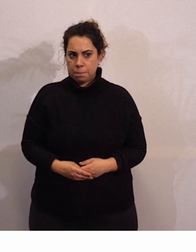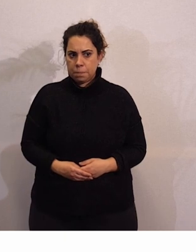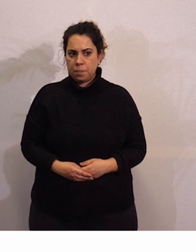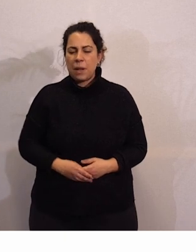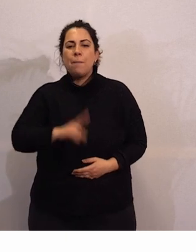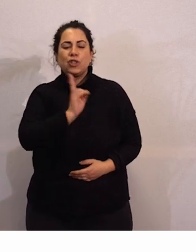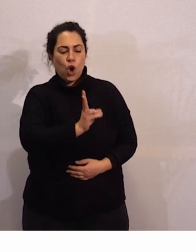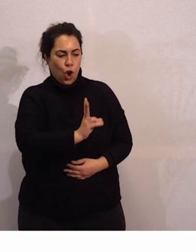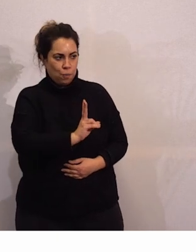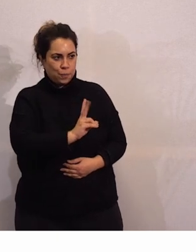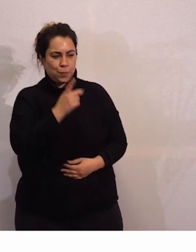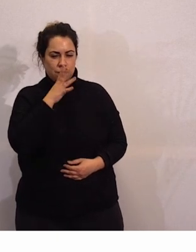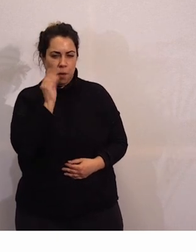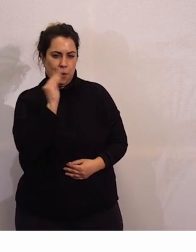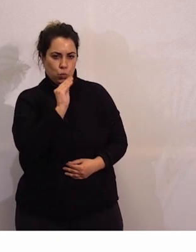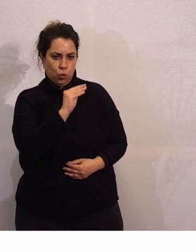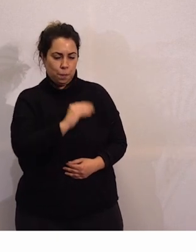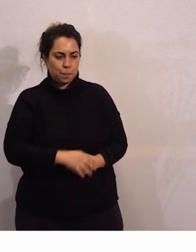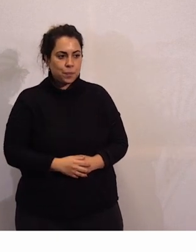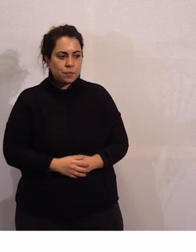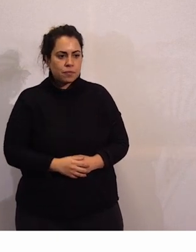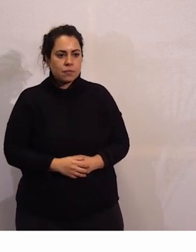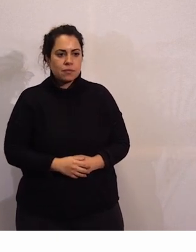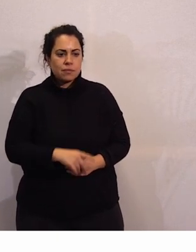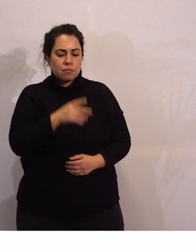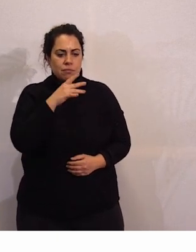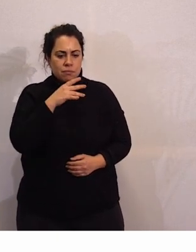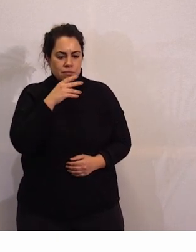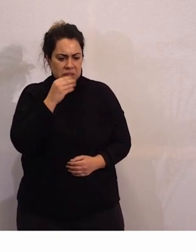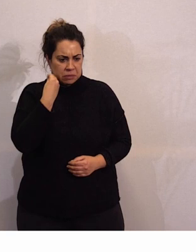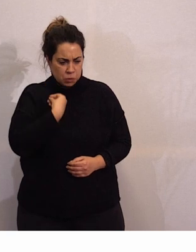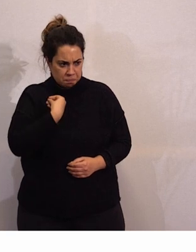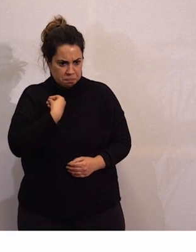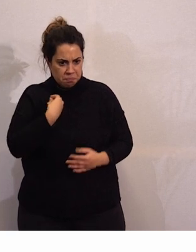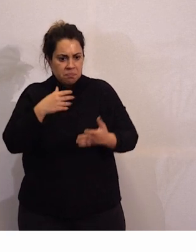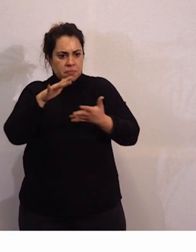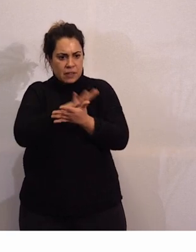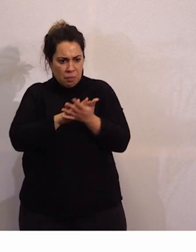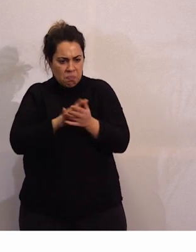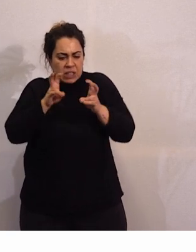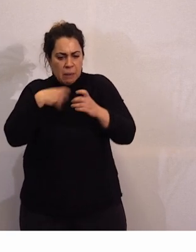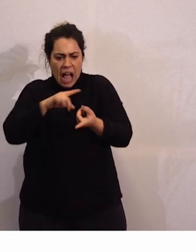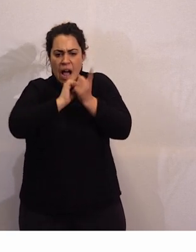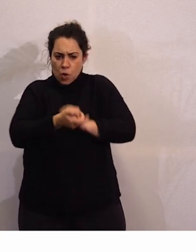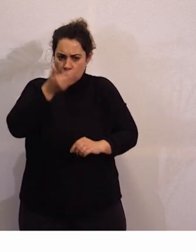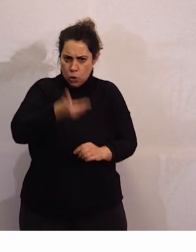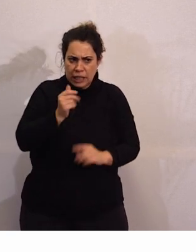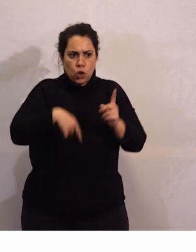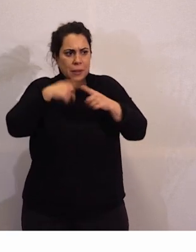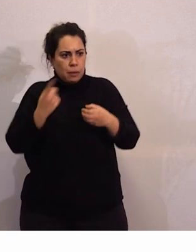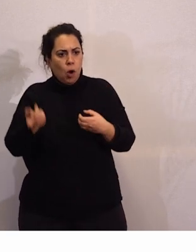Victorio, y yo ahora te voy hacer una pregunta. Como venimos hablando de lo importante que es hacer cambios para aumentar la